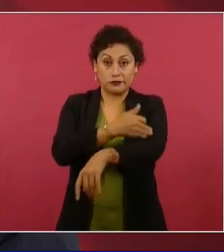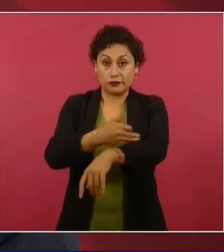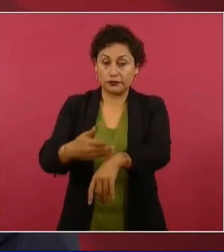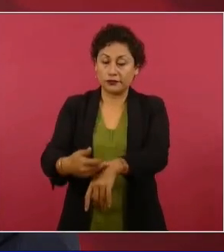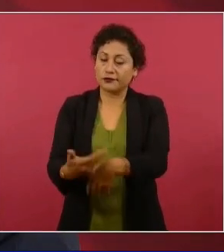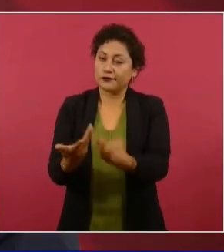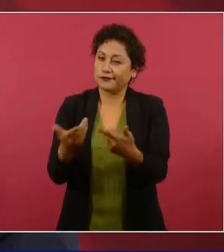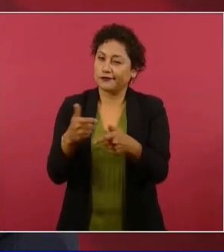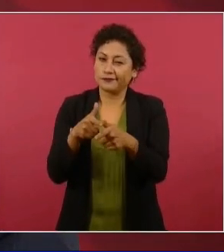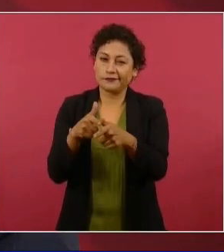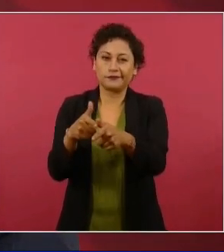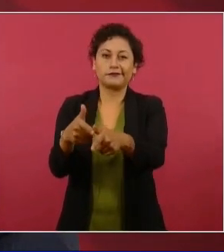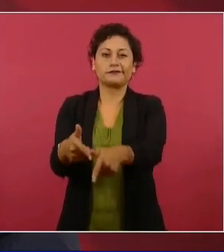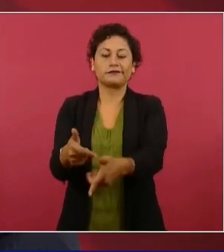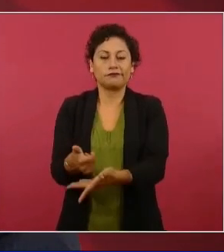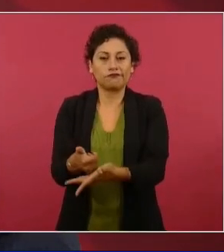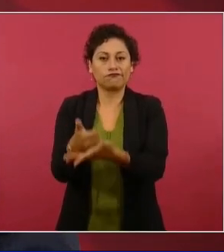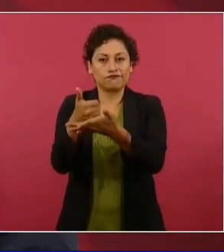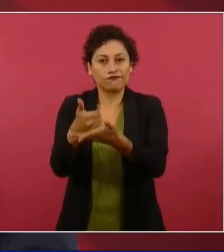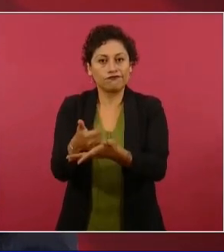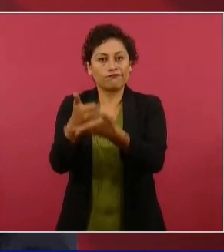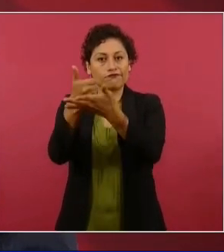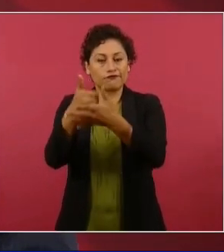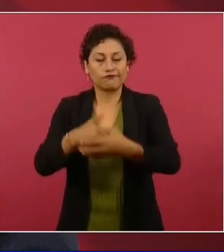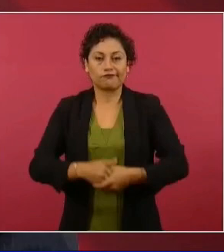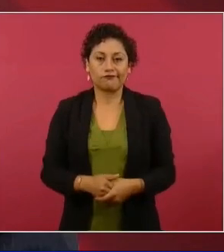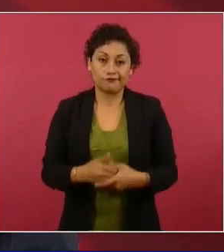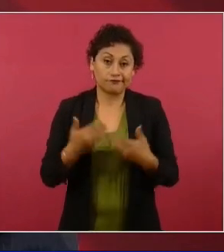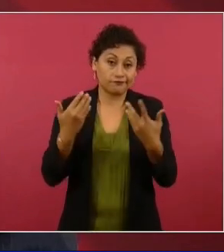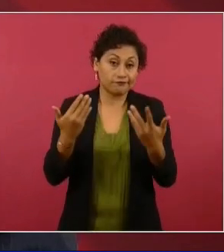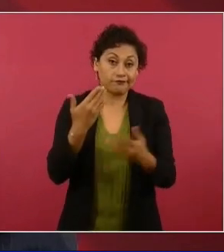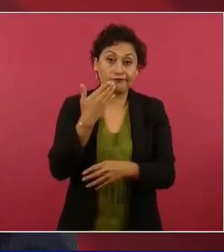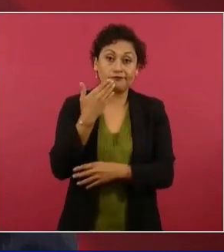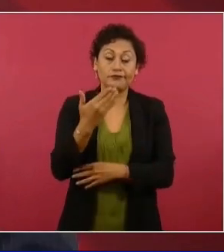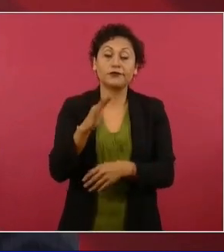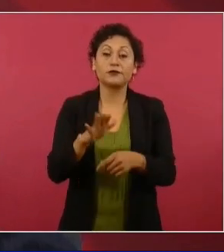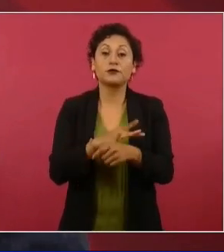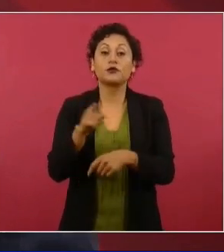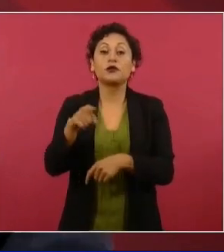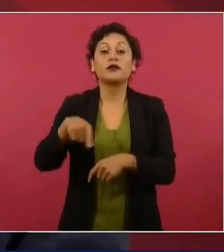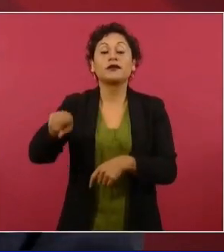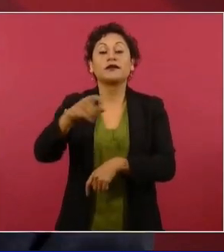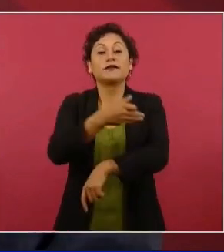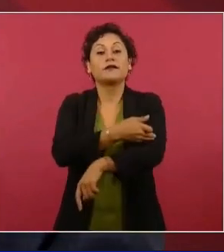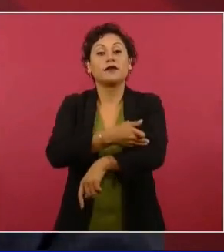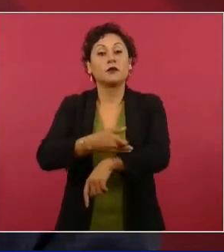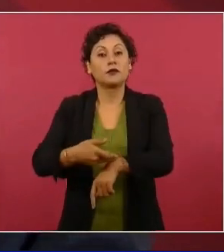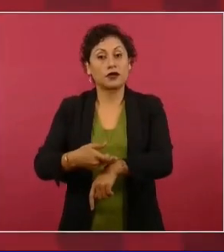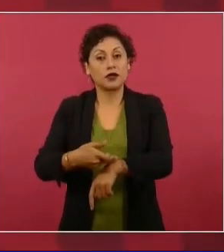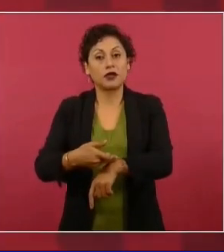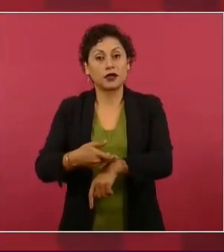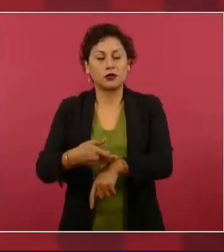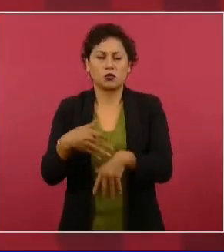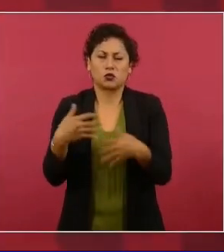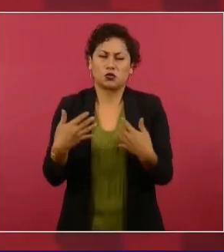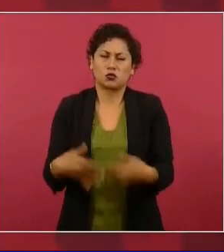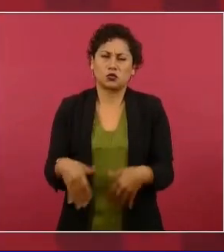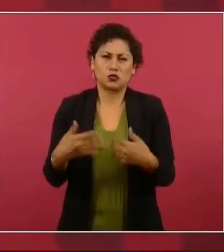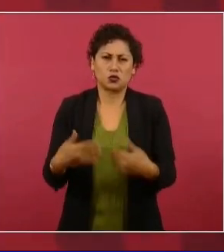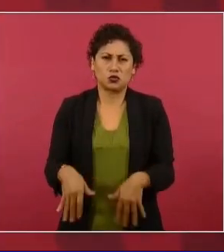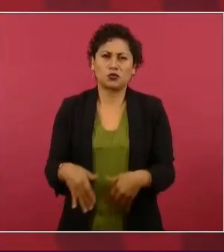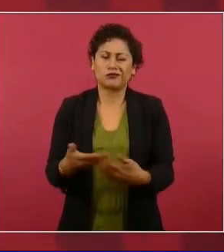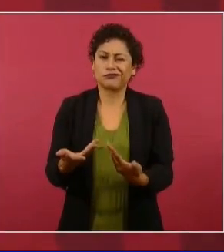han actuado, a pesar de lo difícil de esta